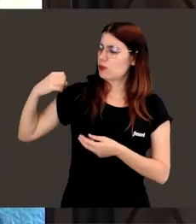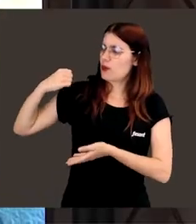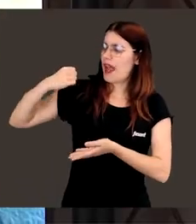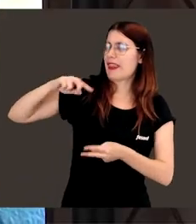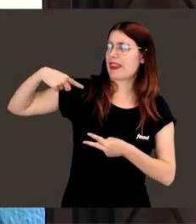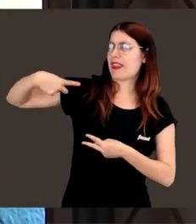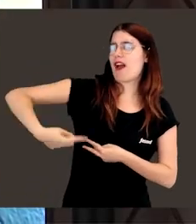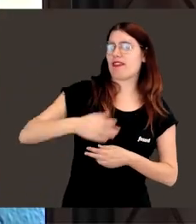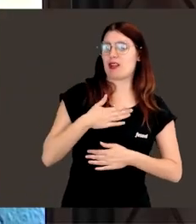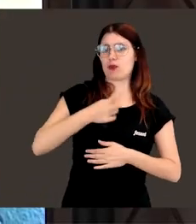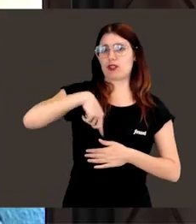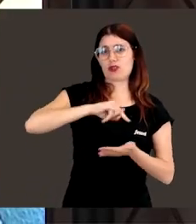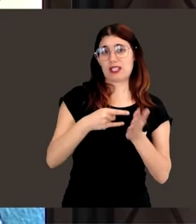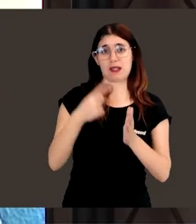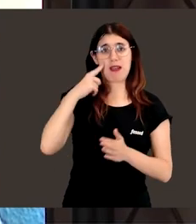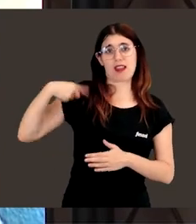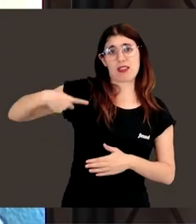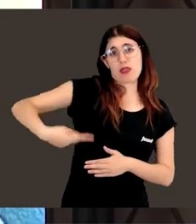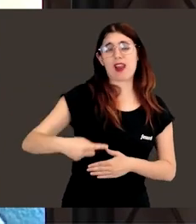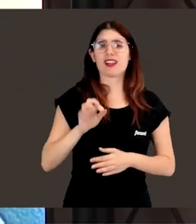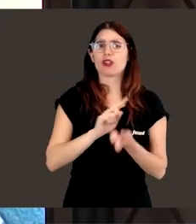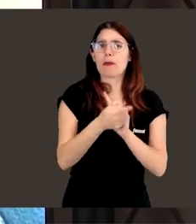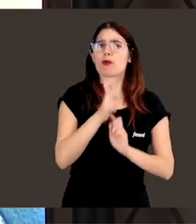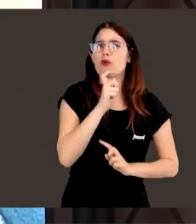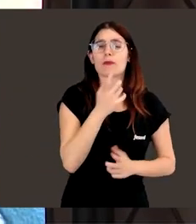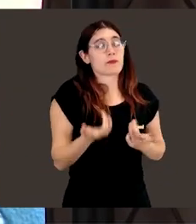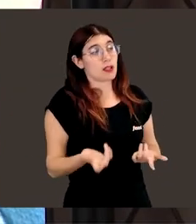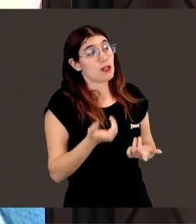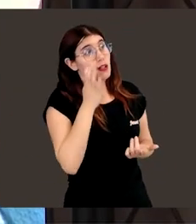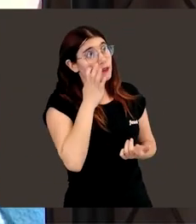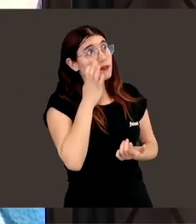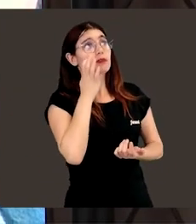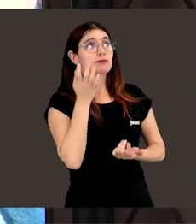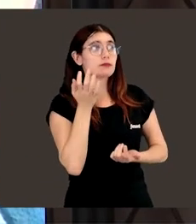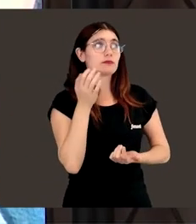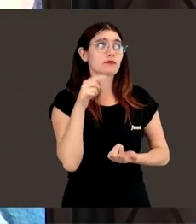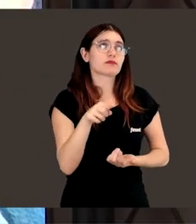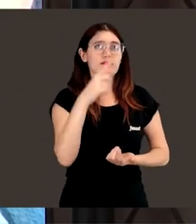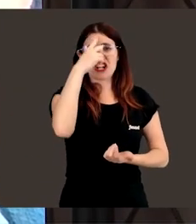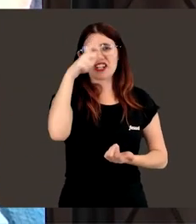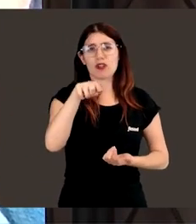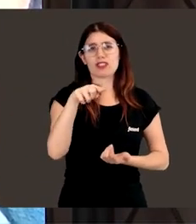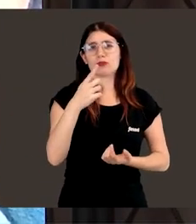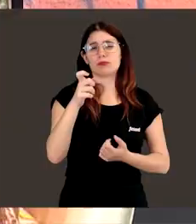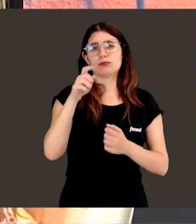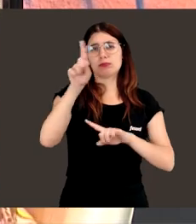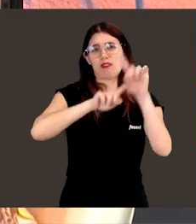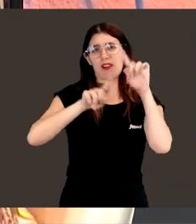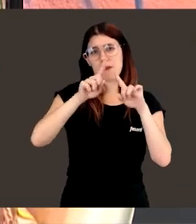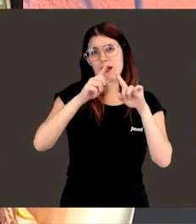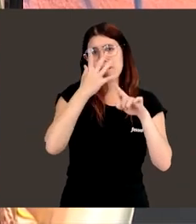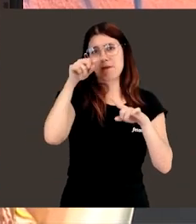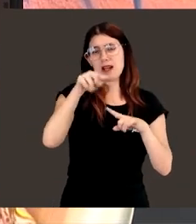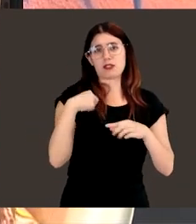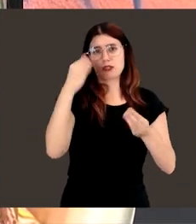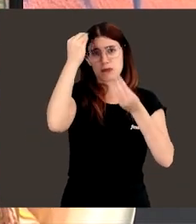ciencia y tecnología tradicional. ¿Cómo se puede cambiar eso? Bueno, ha sido, yo creo que uno de los problemas que hemos tenido es que siempre hemos